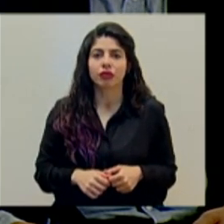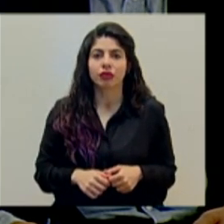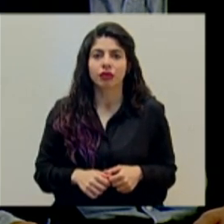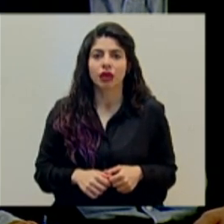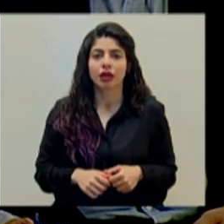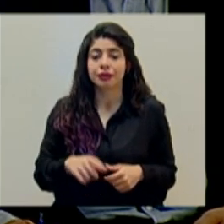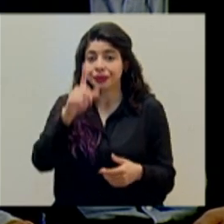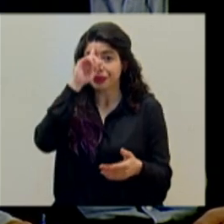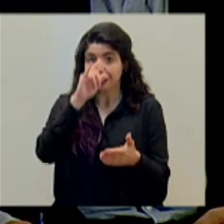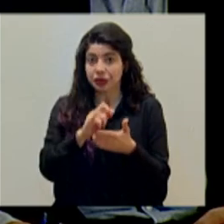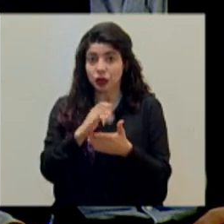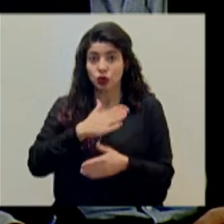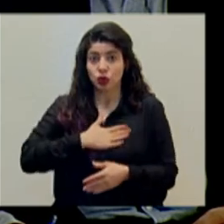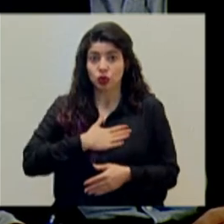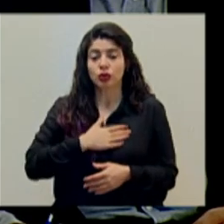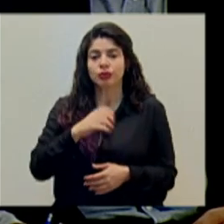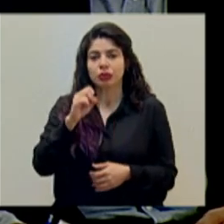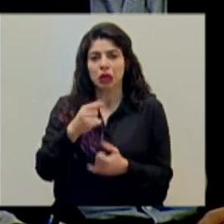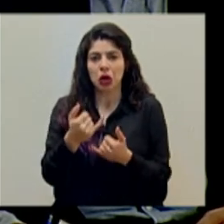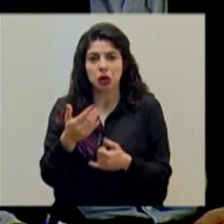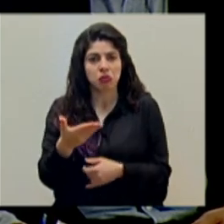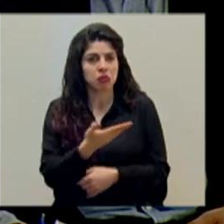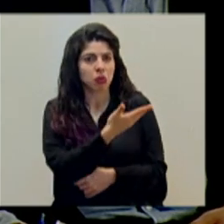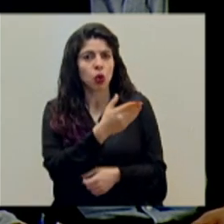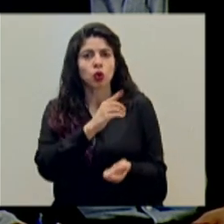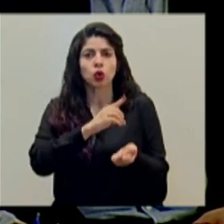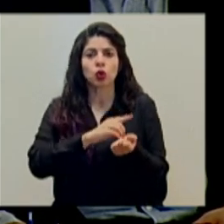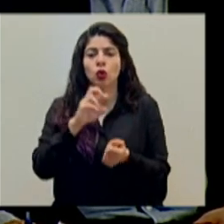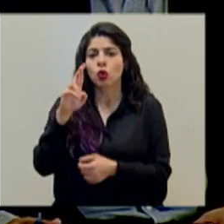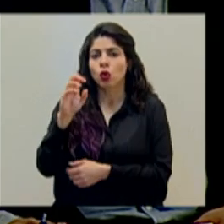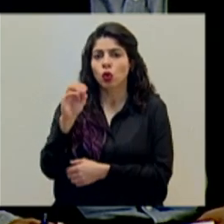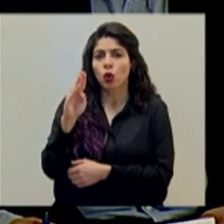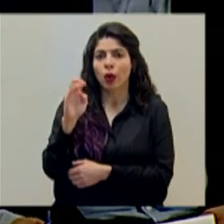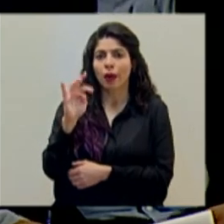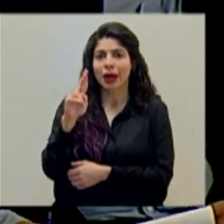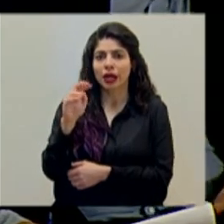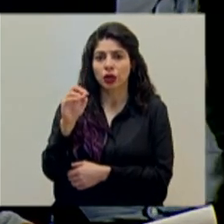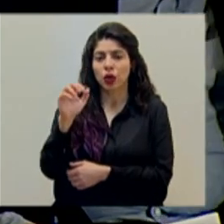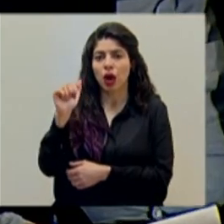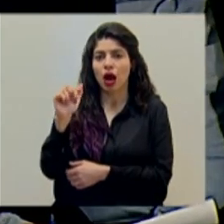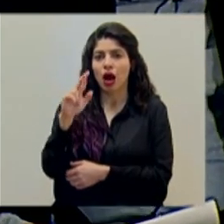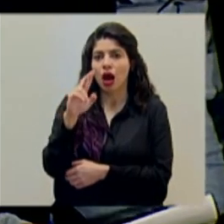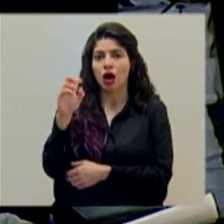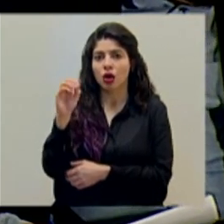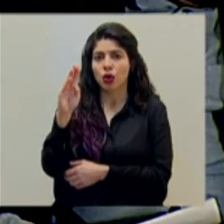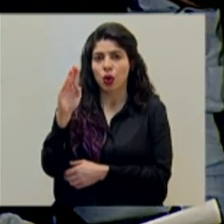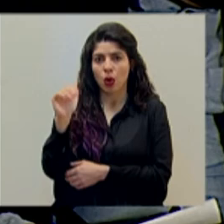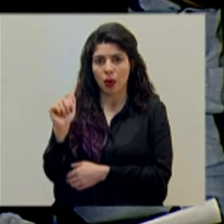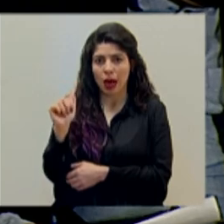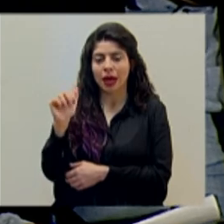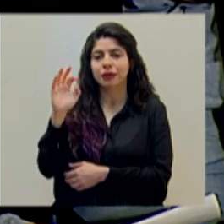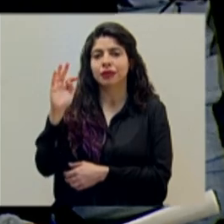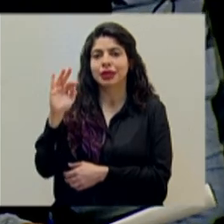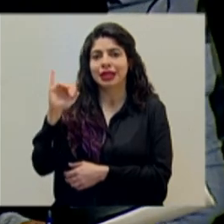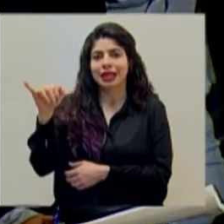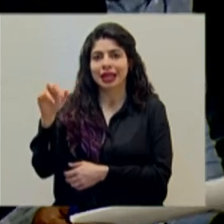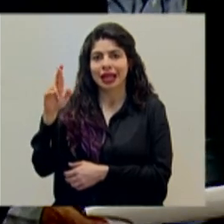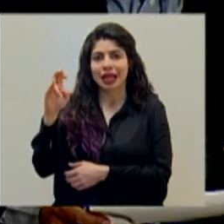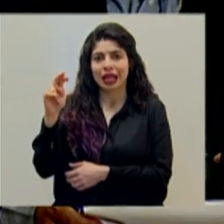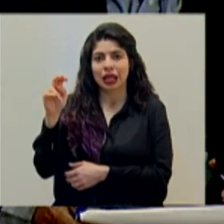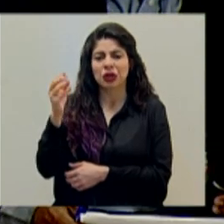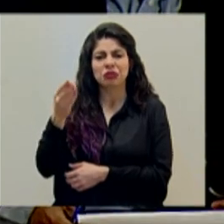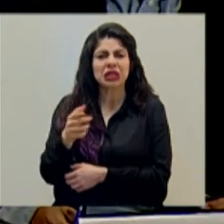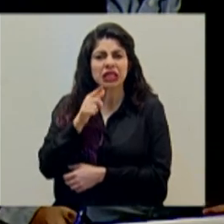En ese sentido, yo sí le voy a dar el pase al doctor Roberto Arroba Tijerino, él es el secretario